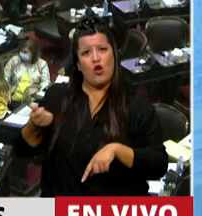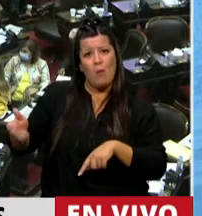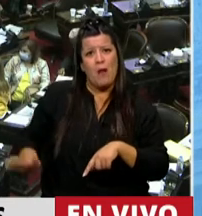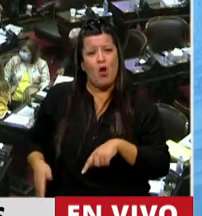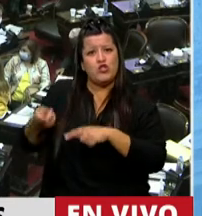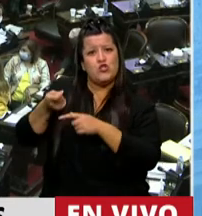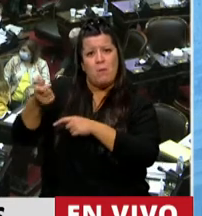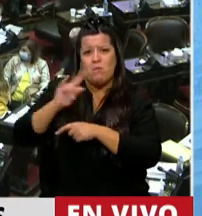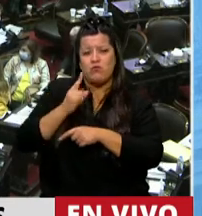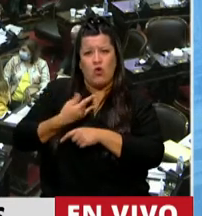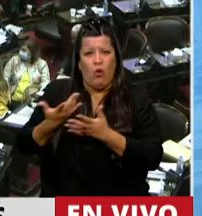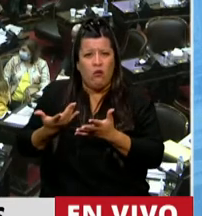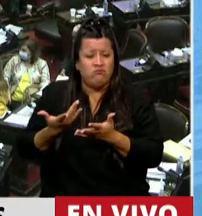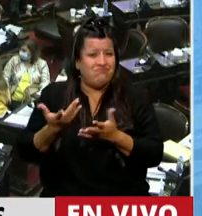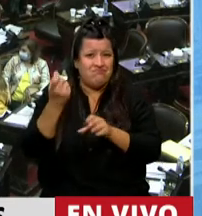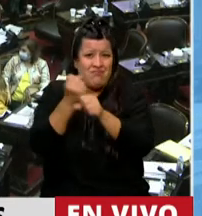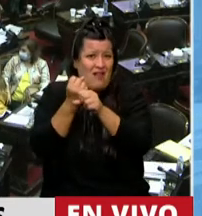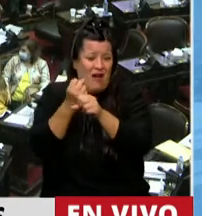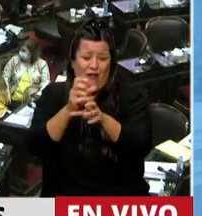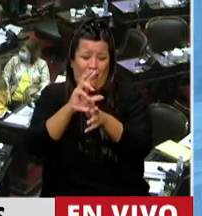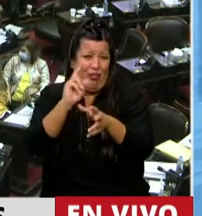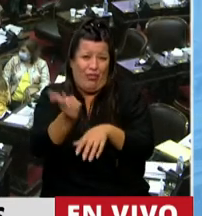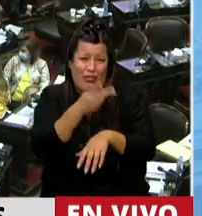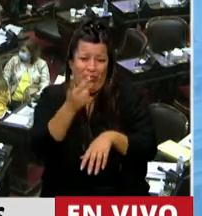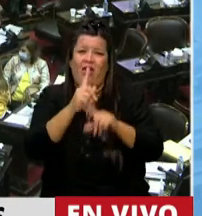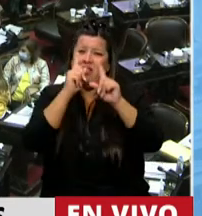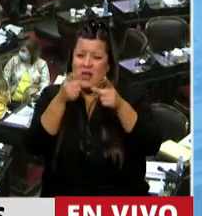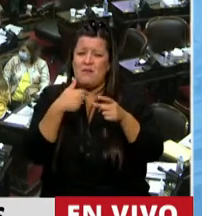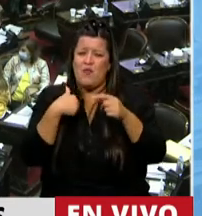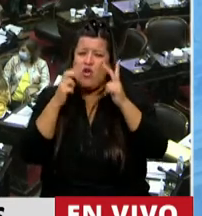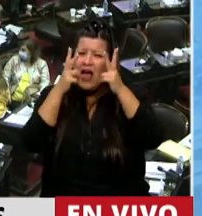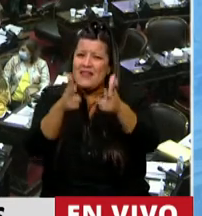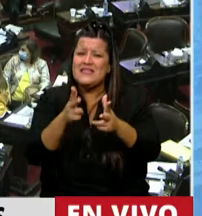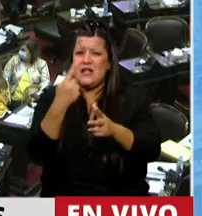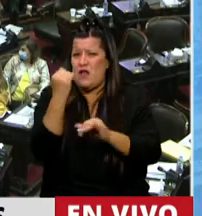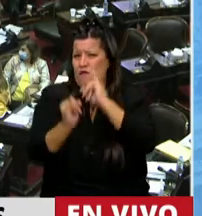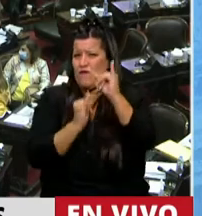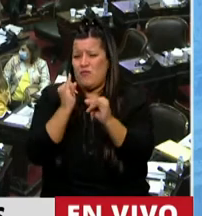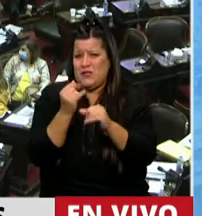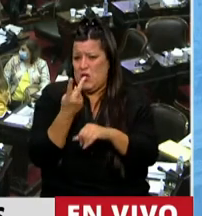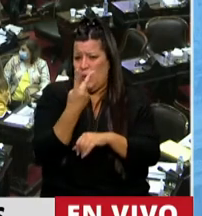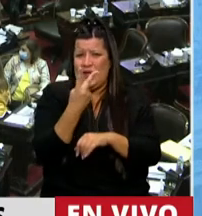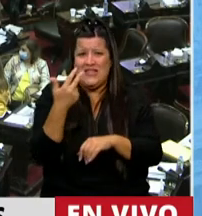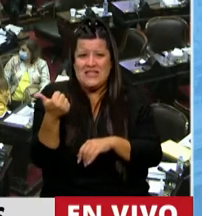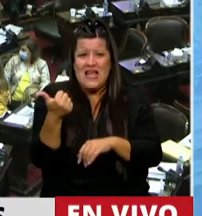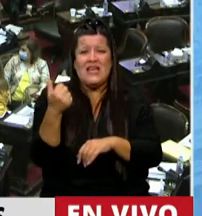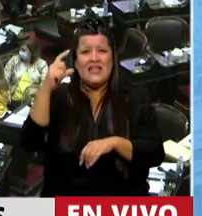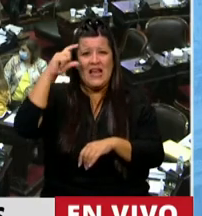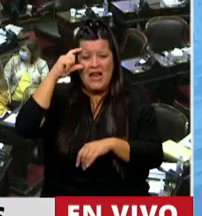bolsillo. De la precarización laboral, también voy a dar un dato ya más reciente, 26 del 1 del